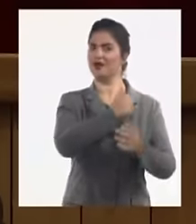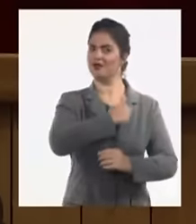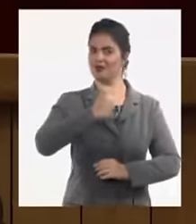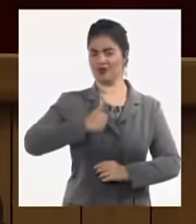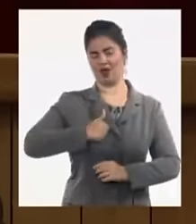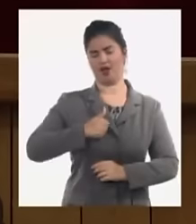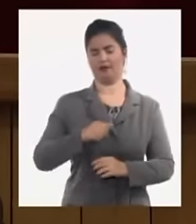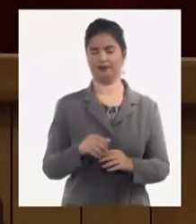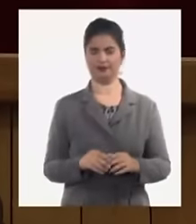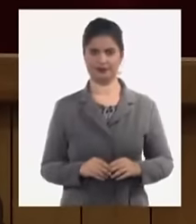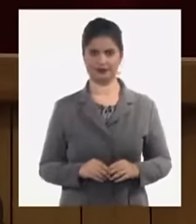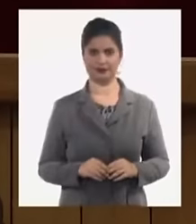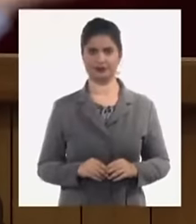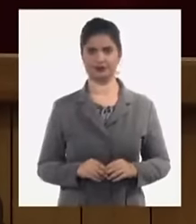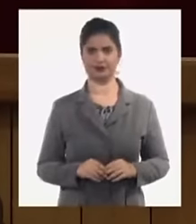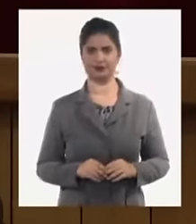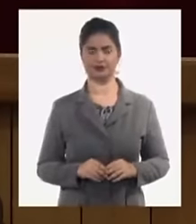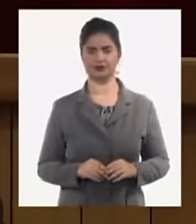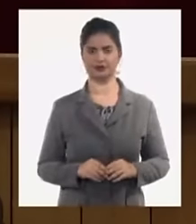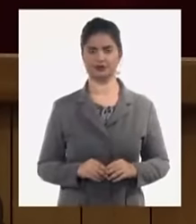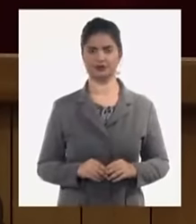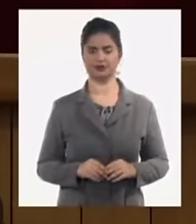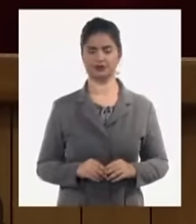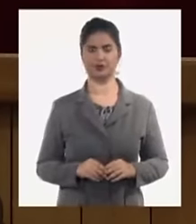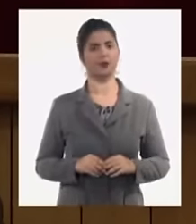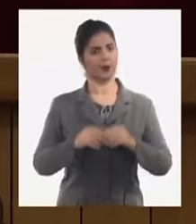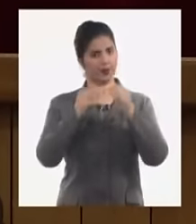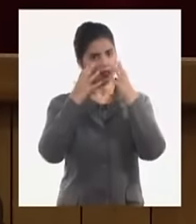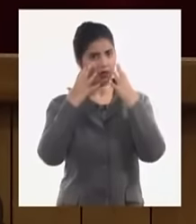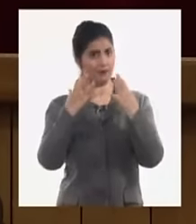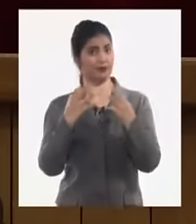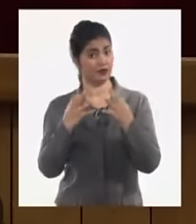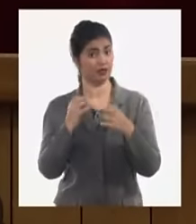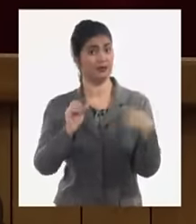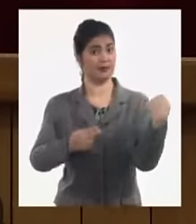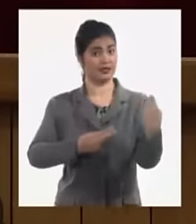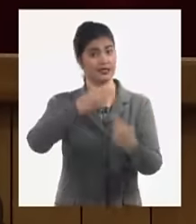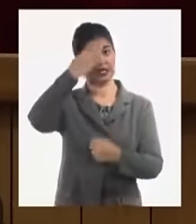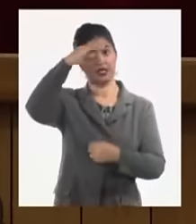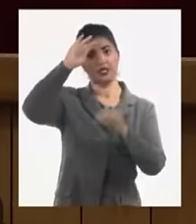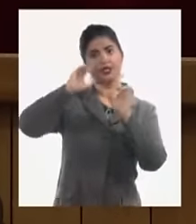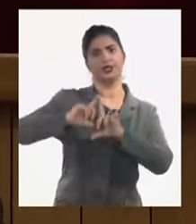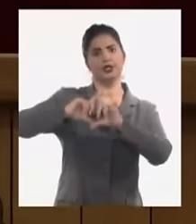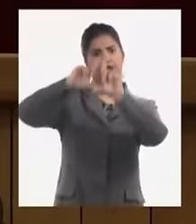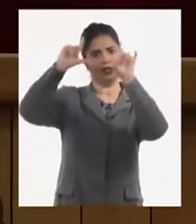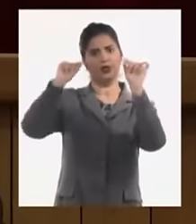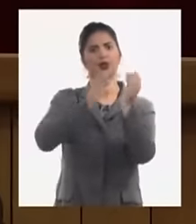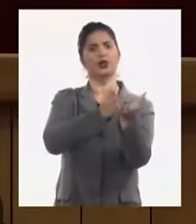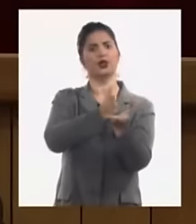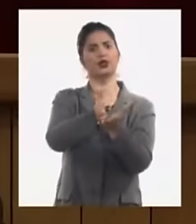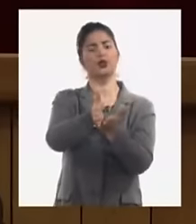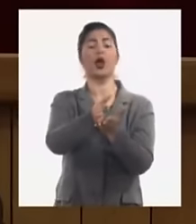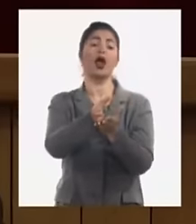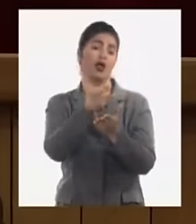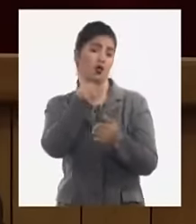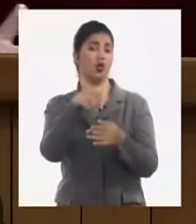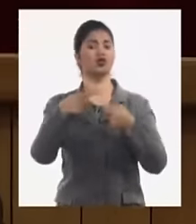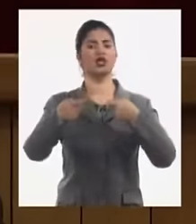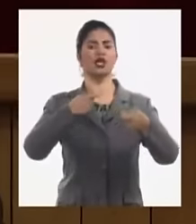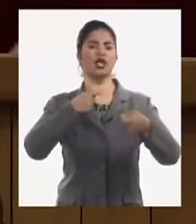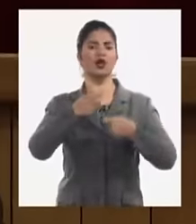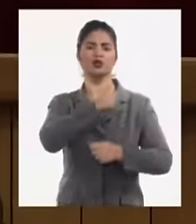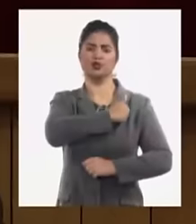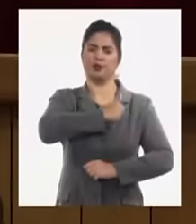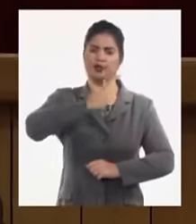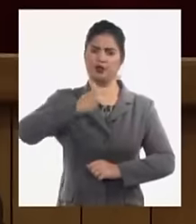es insignificativo para lo que es llegar a todo el sistema empresarial entonces nosotros sin quemar etapas pero a partir del